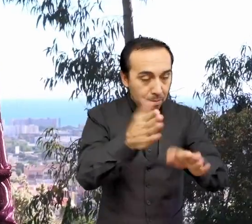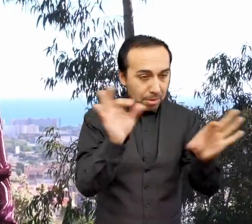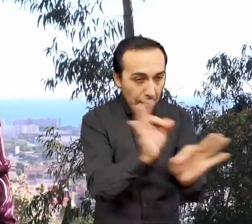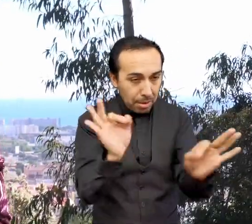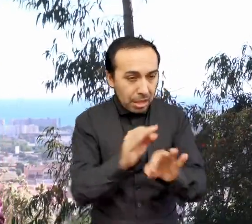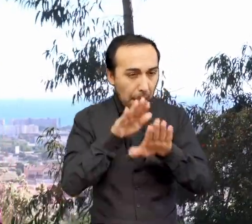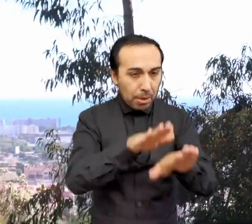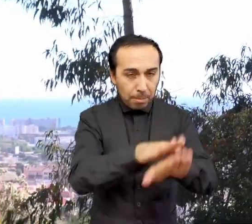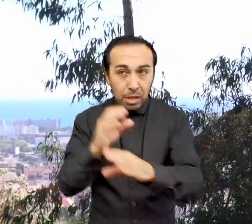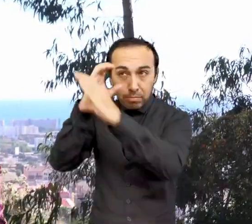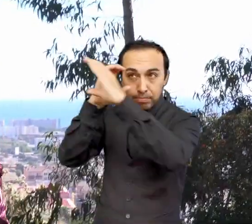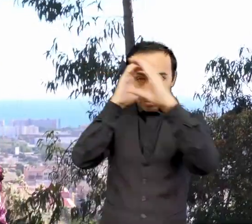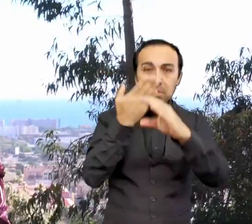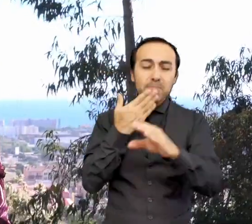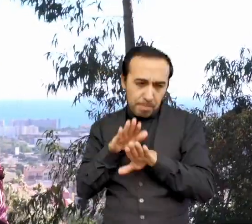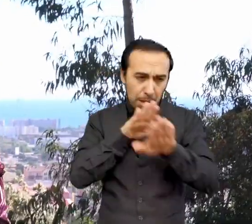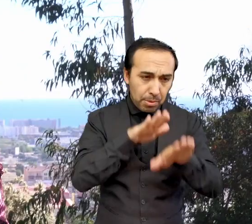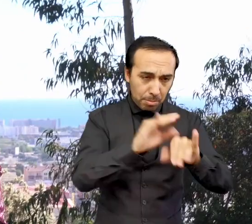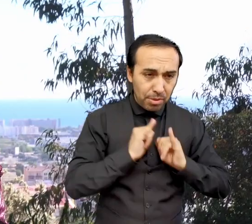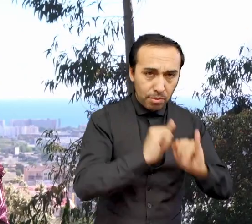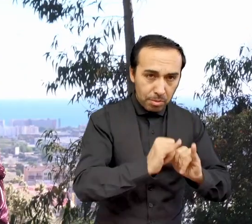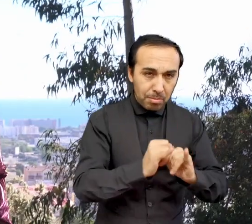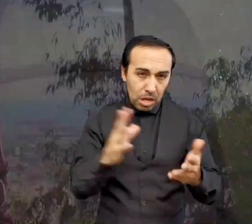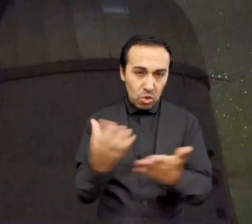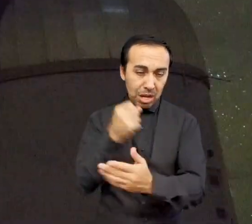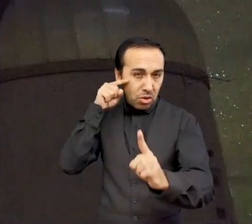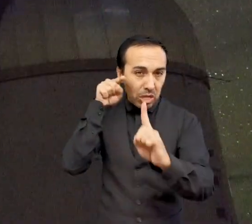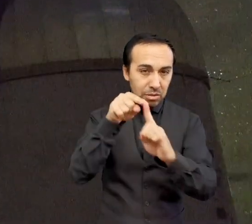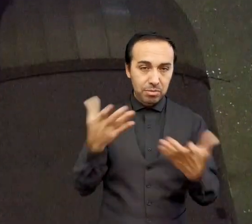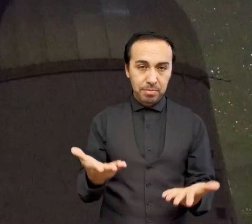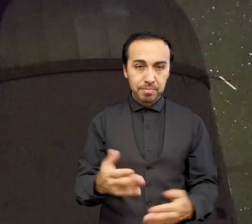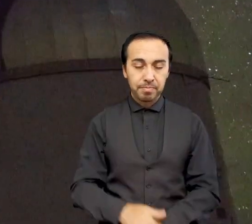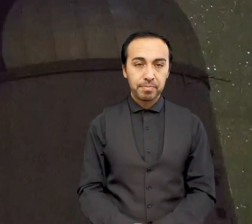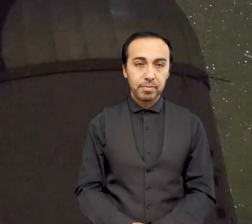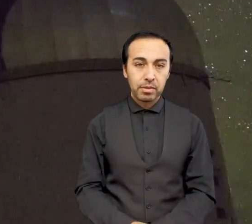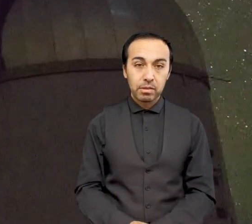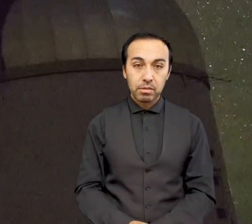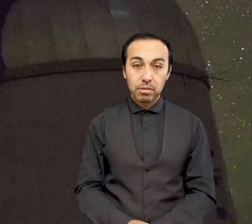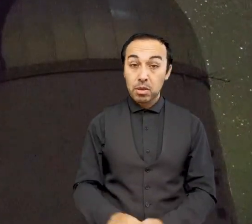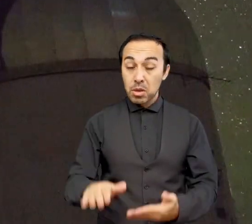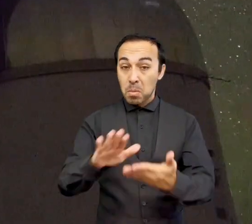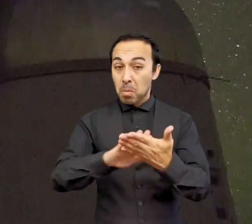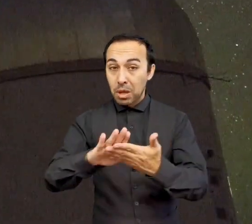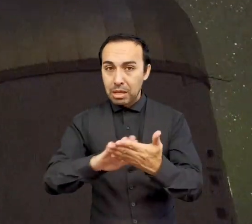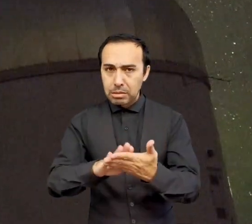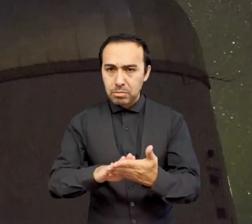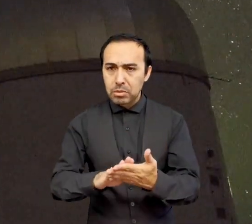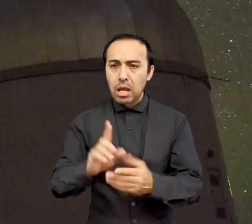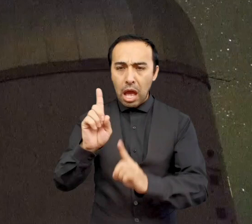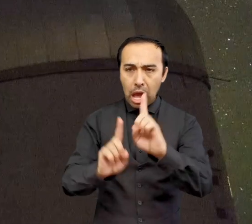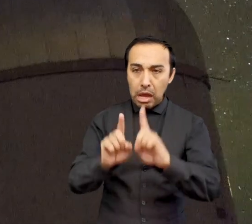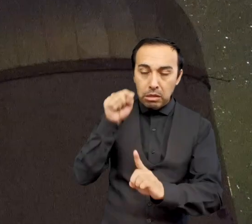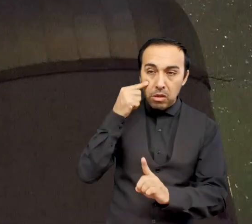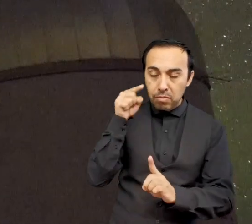de observación necesarios para lograr los objetivos científicos. Entre ellos son críticas